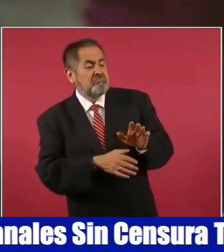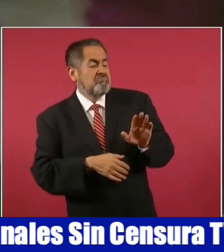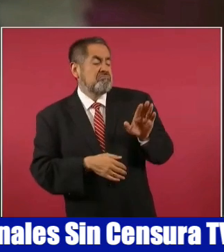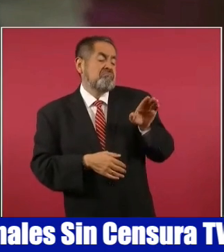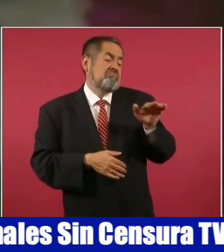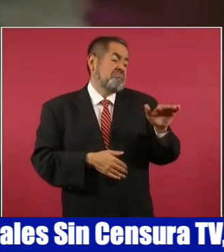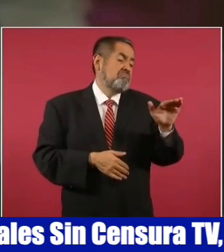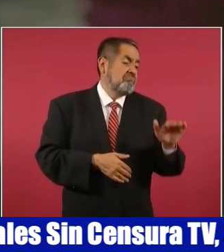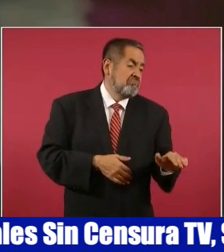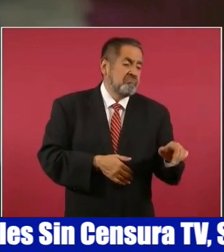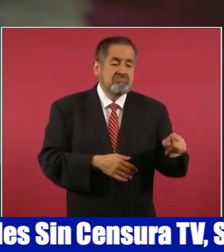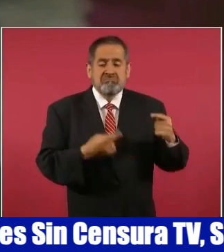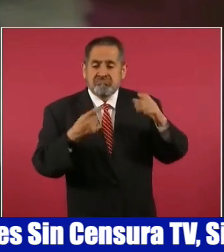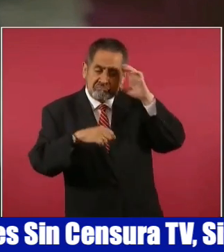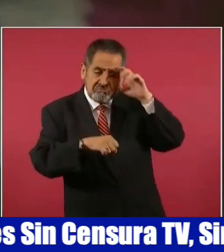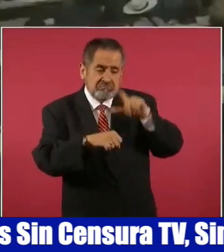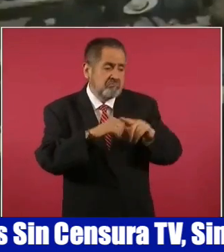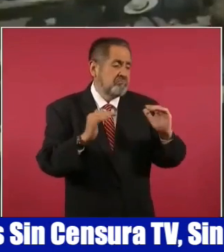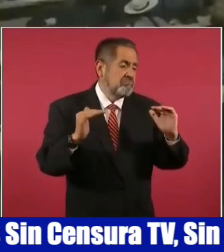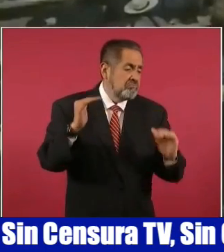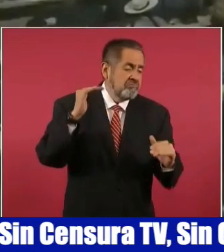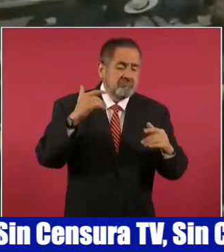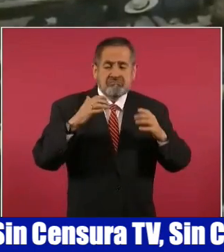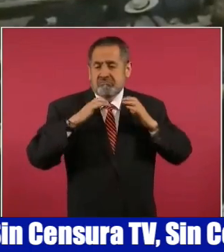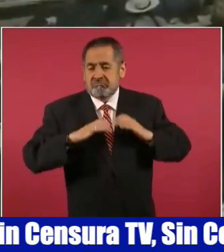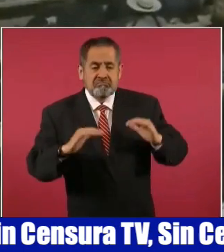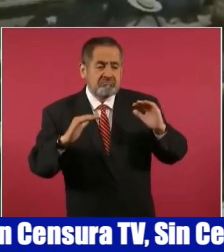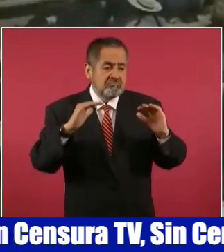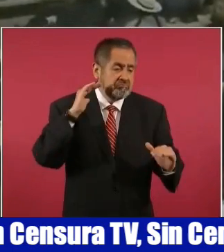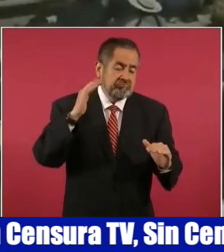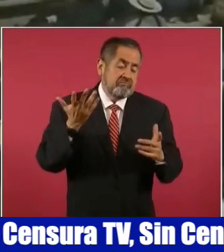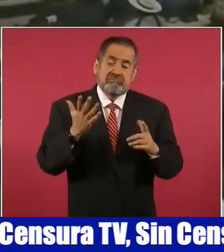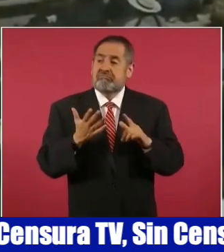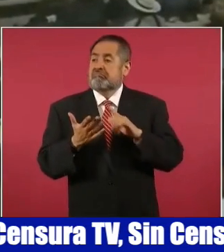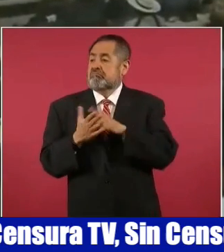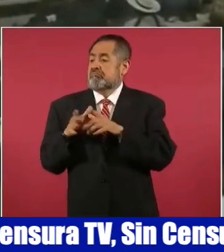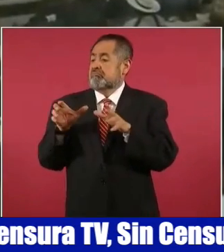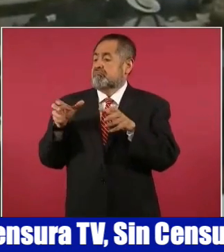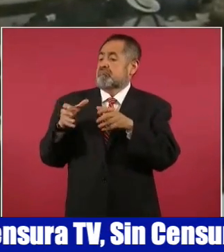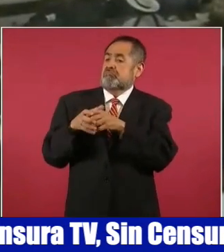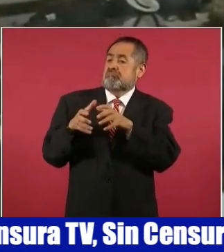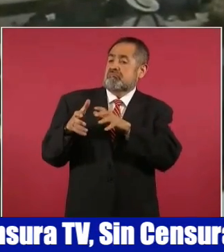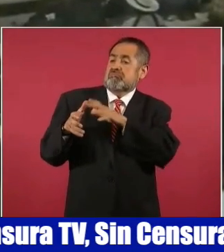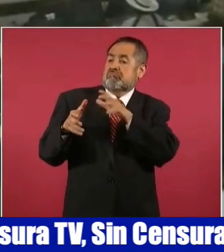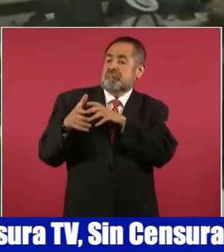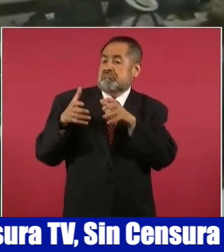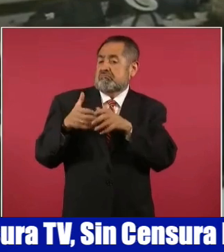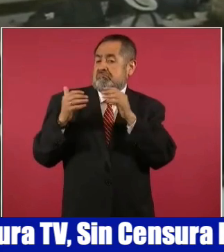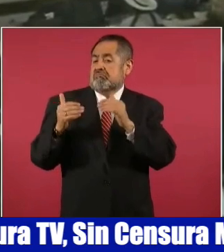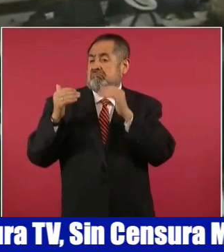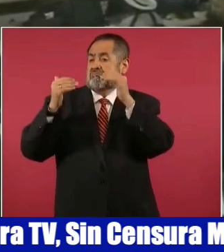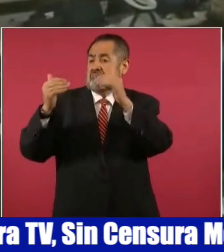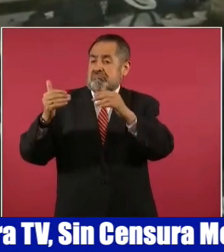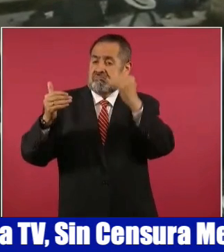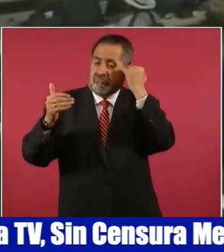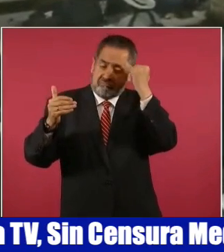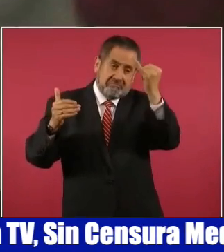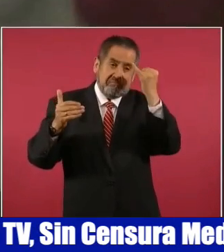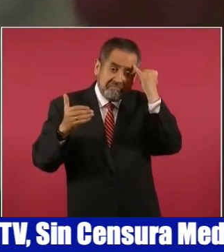inferioridad biológica y cultural, estigma establecido por una raza cumbre o superior.